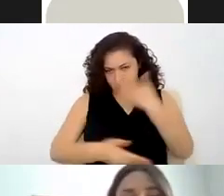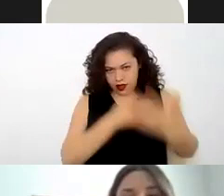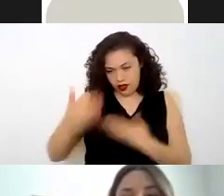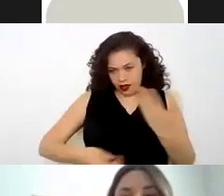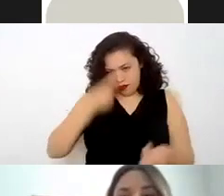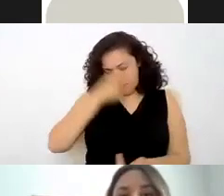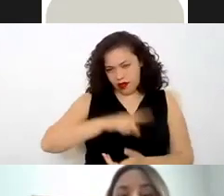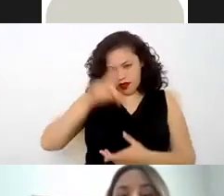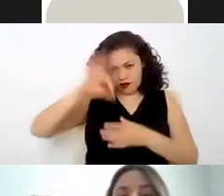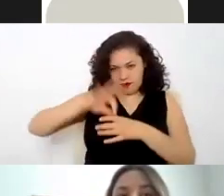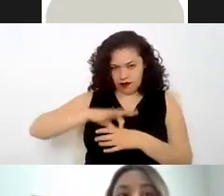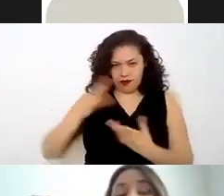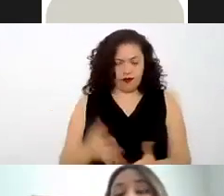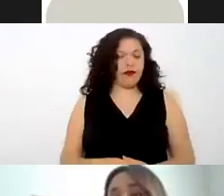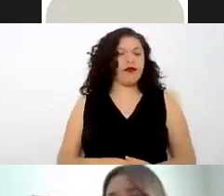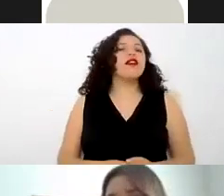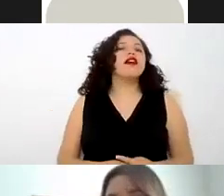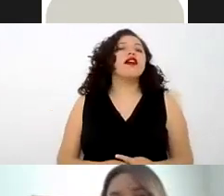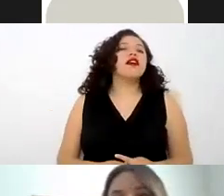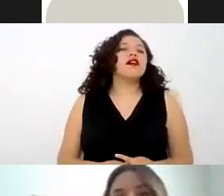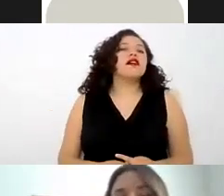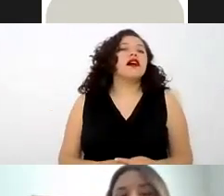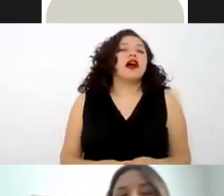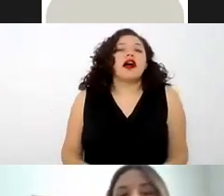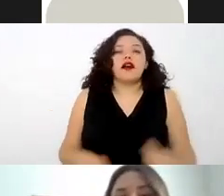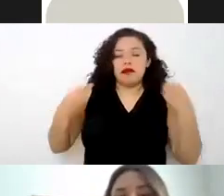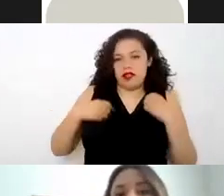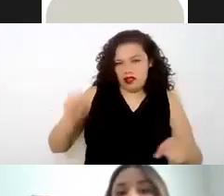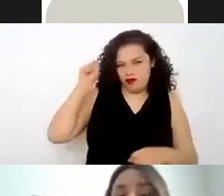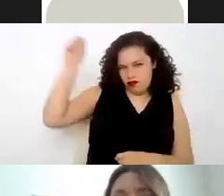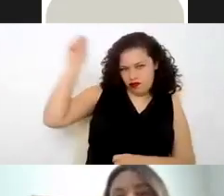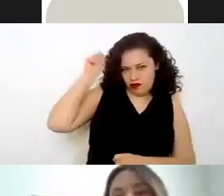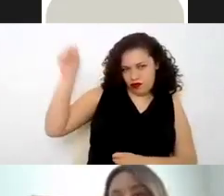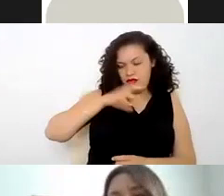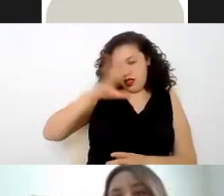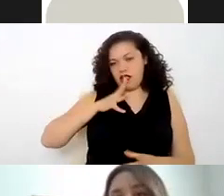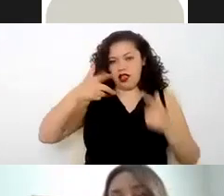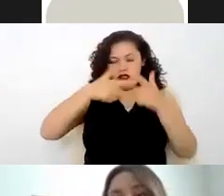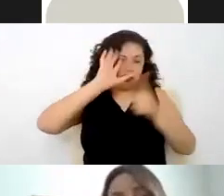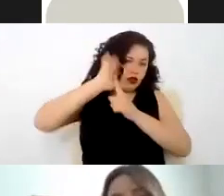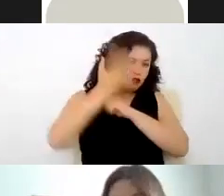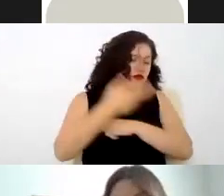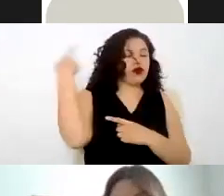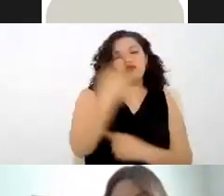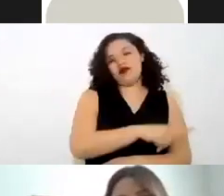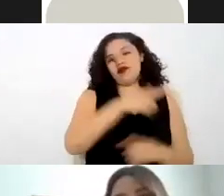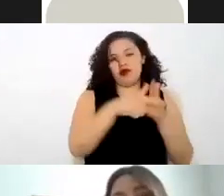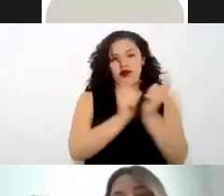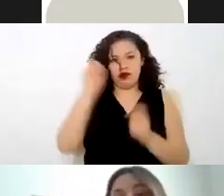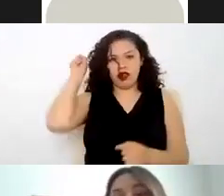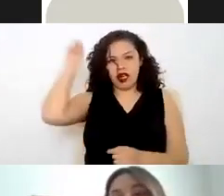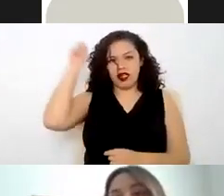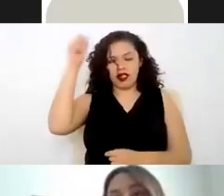electorales tener vida sindical lo cual implica también formar las convicciones de sus respectivos sindicatos